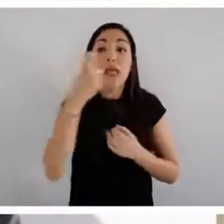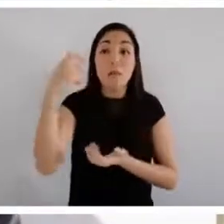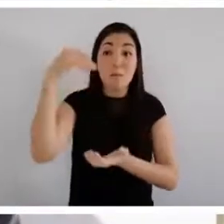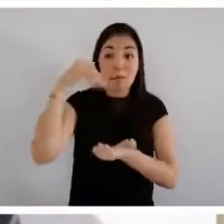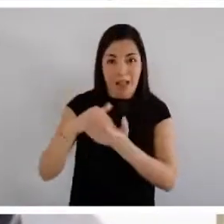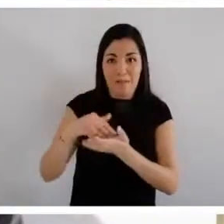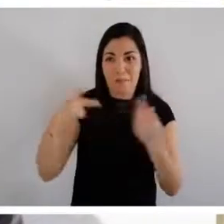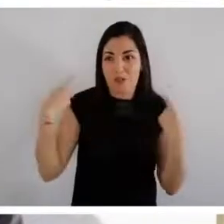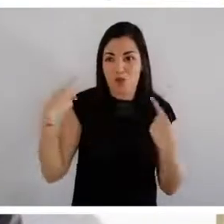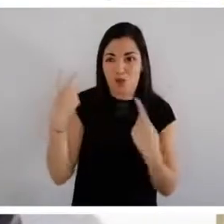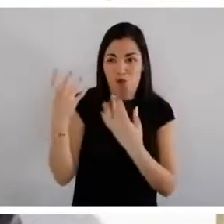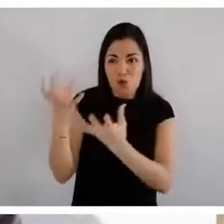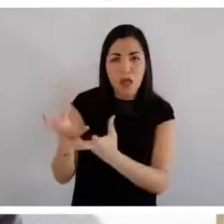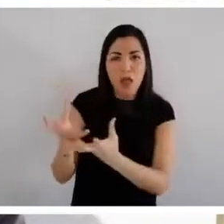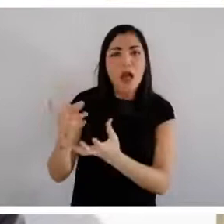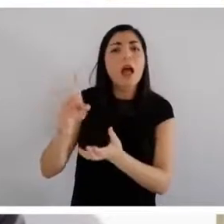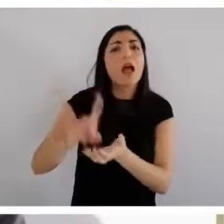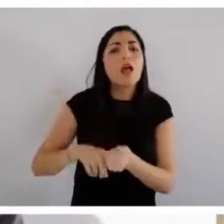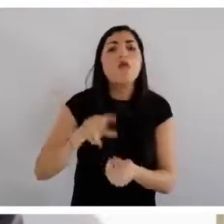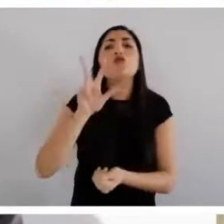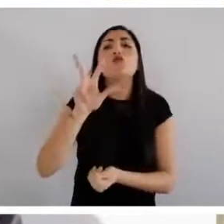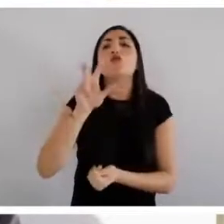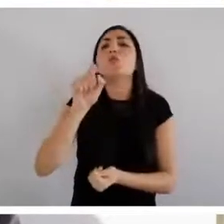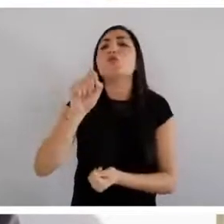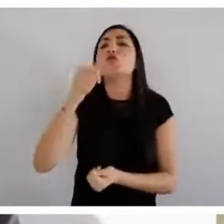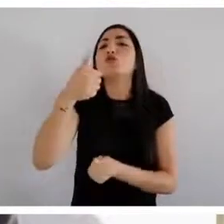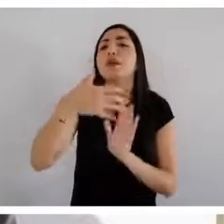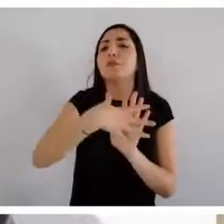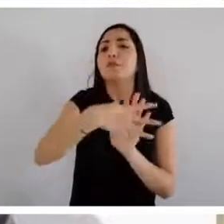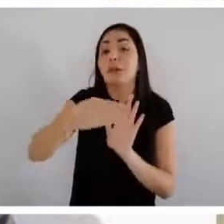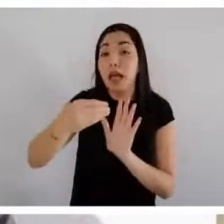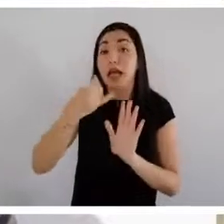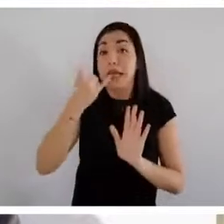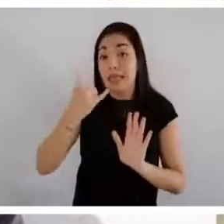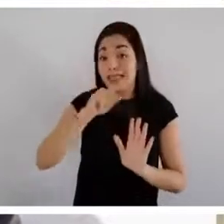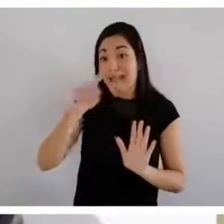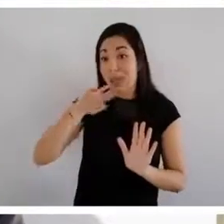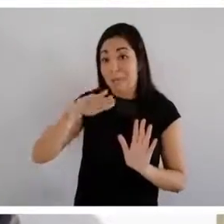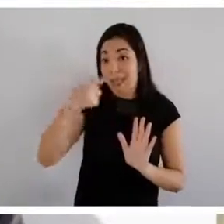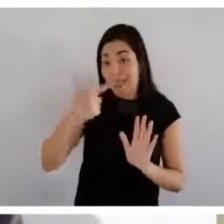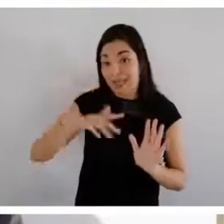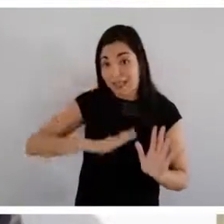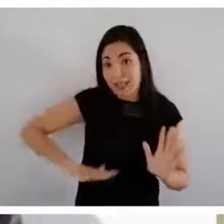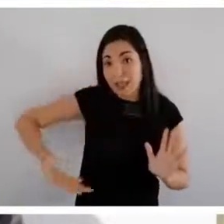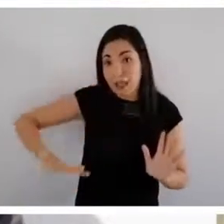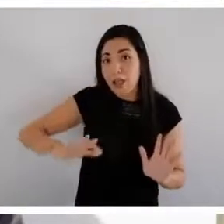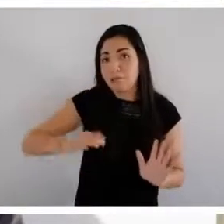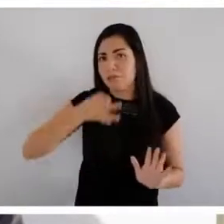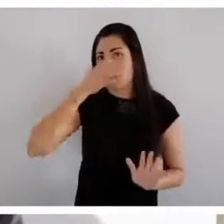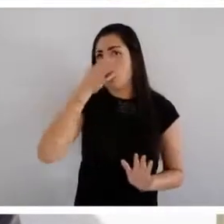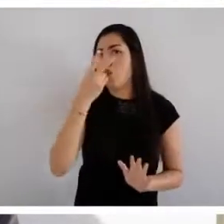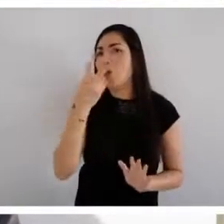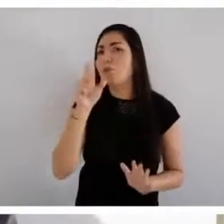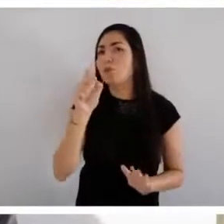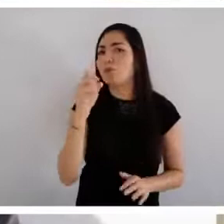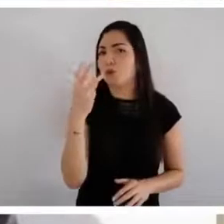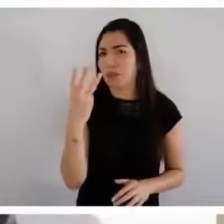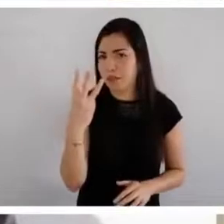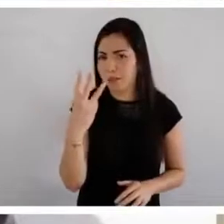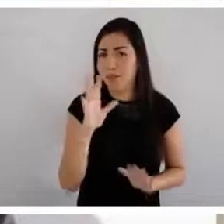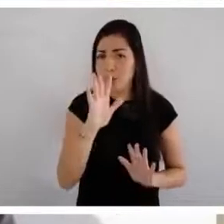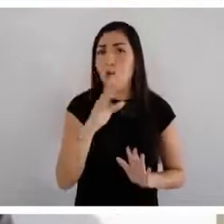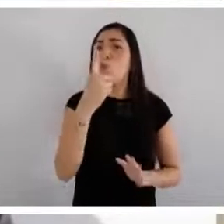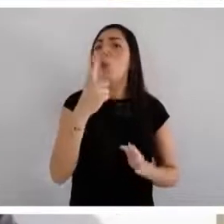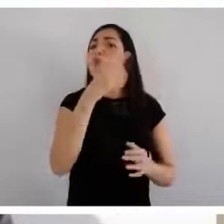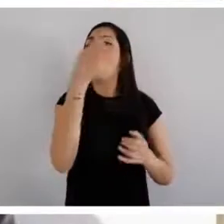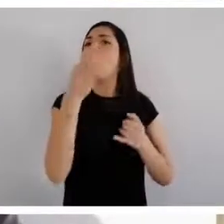incidencia por cada 100.000 habitantes, la Ciudad de México tiene 18.6 contagios, mientras que el área metropolitana de Guadalajara nuestra tasa